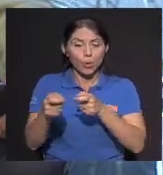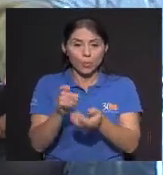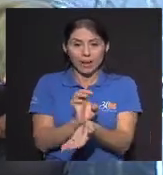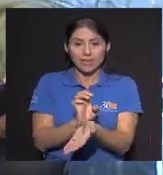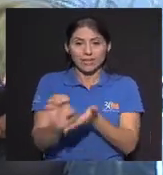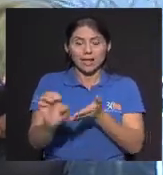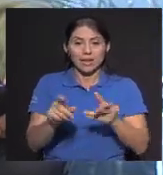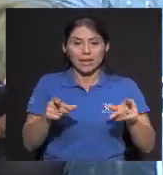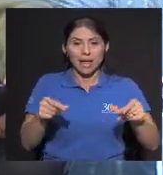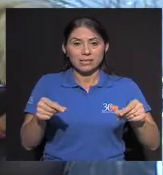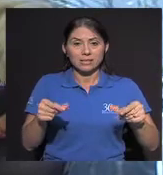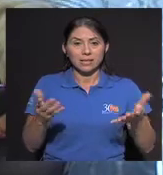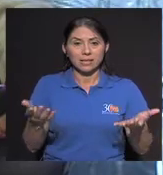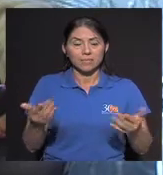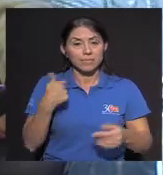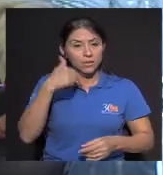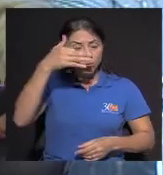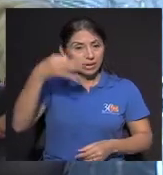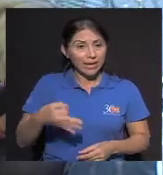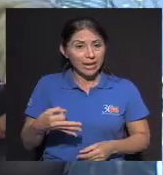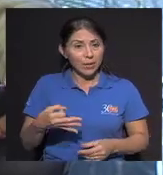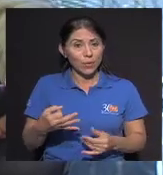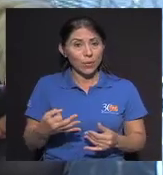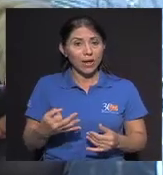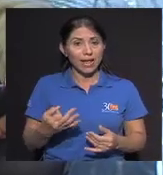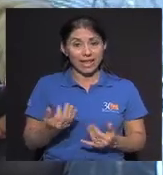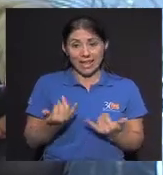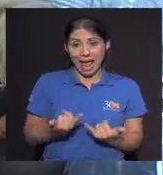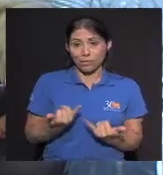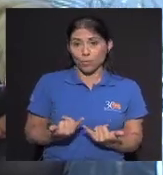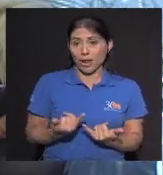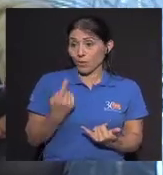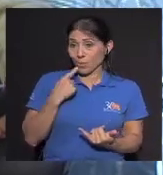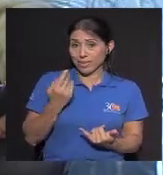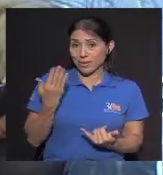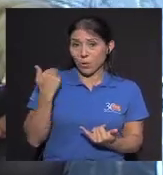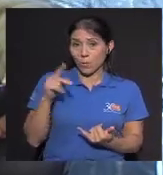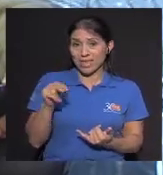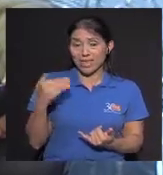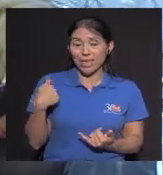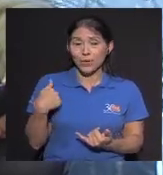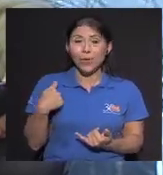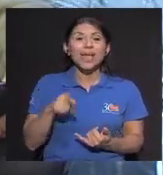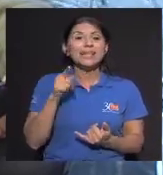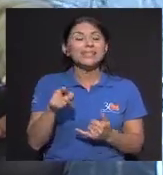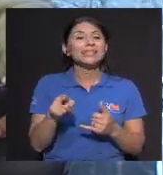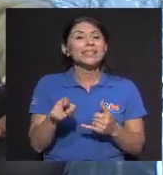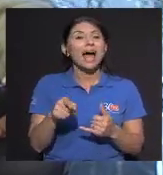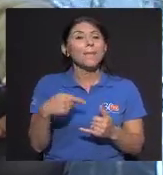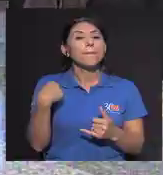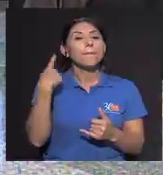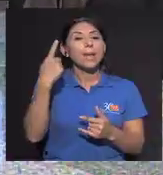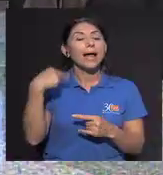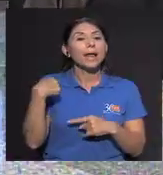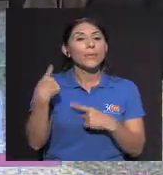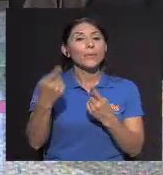Para evitar el cáncer Creo que El actual Lo que acaba de mencionar El compañero Está para el 2017